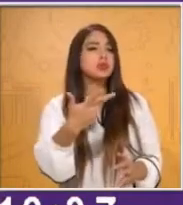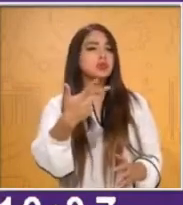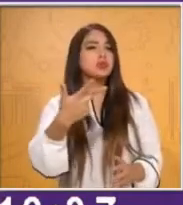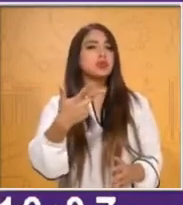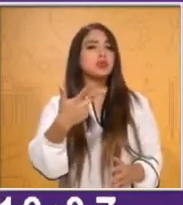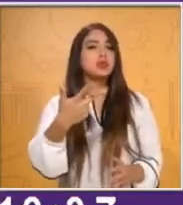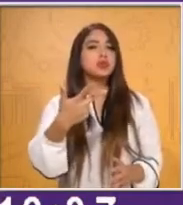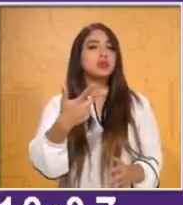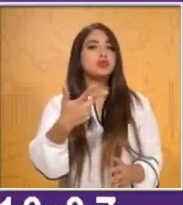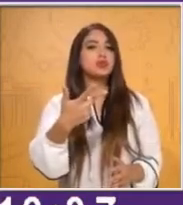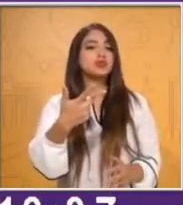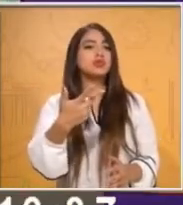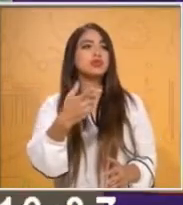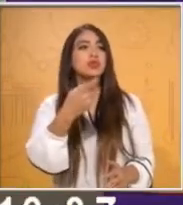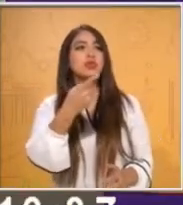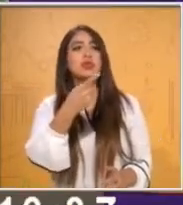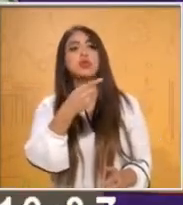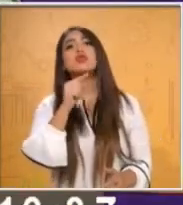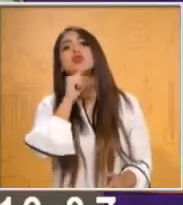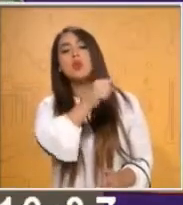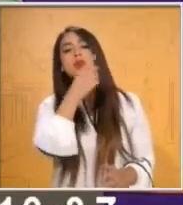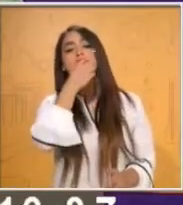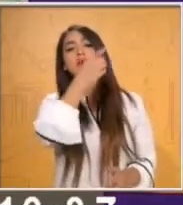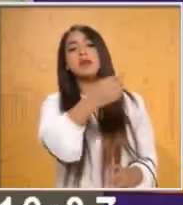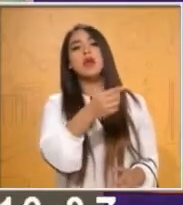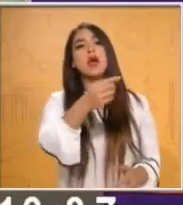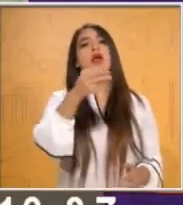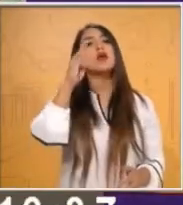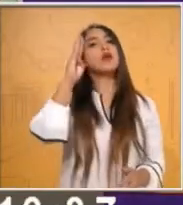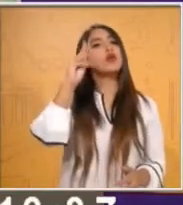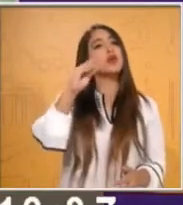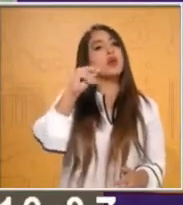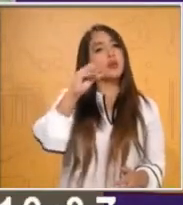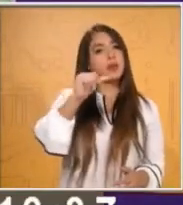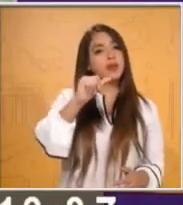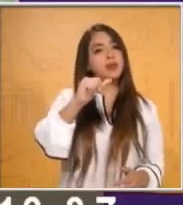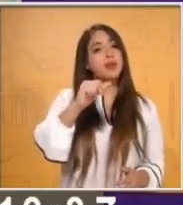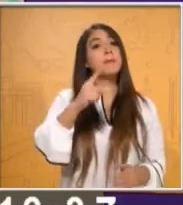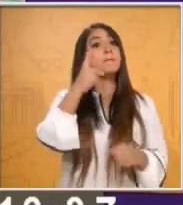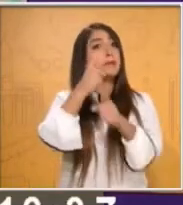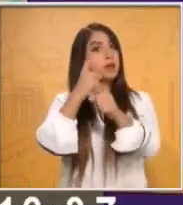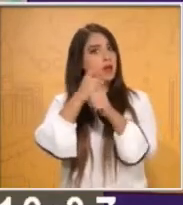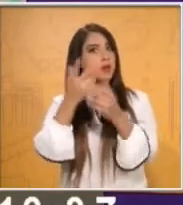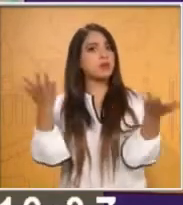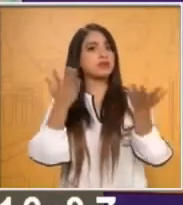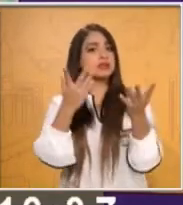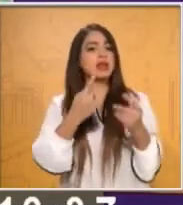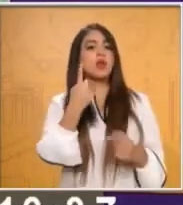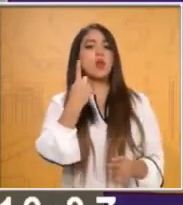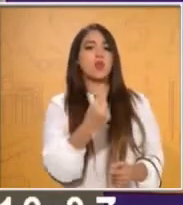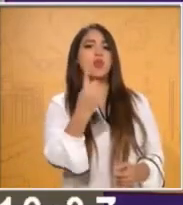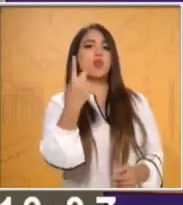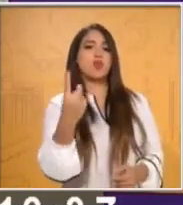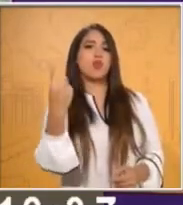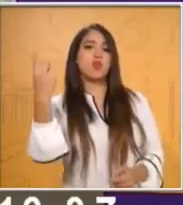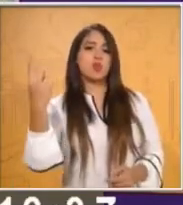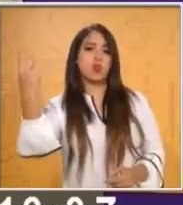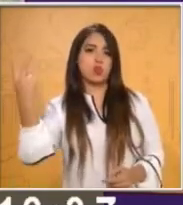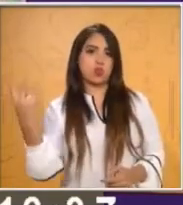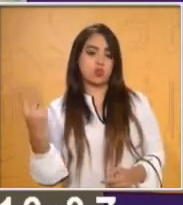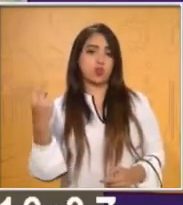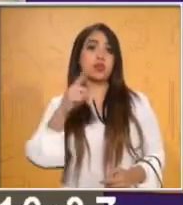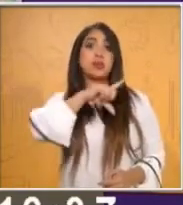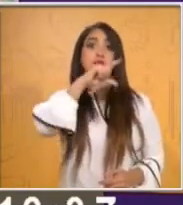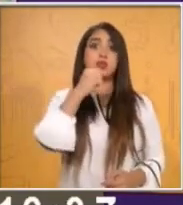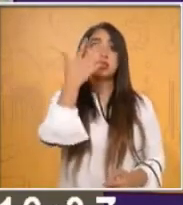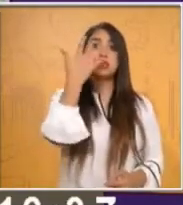92. Nos vamos de dos en dos. Primero de uno en uno, después la siguiente vertiente es de 10 en 10 y la